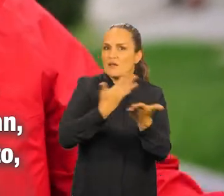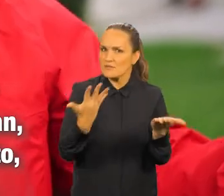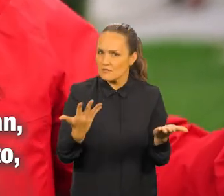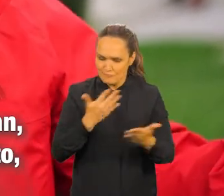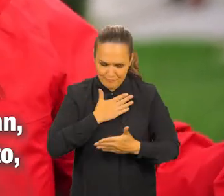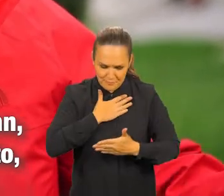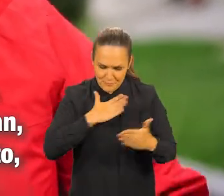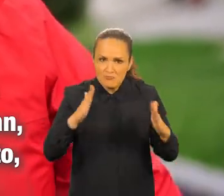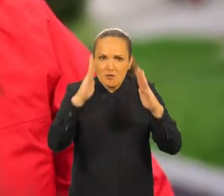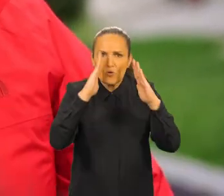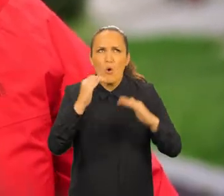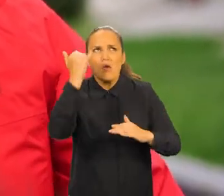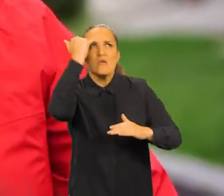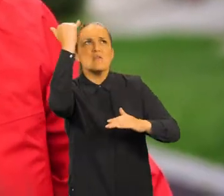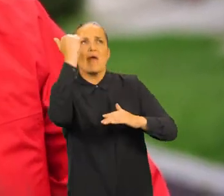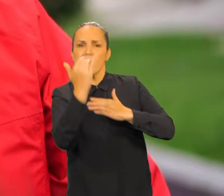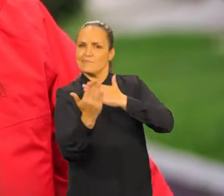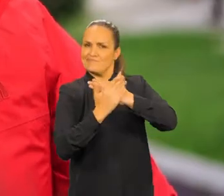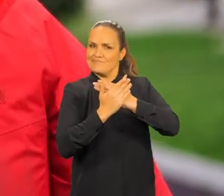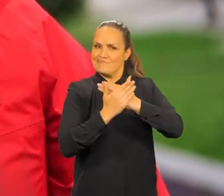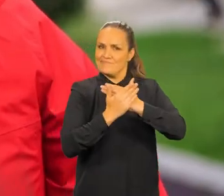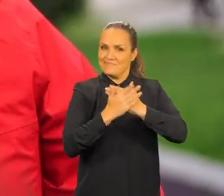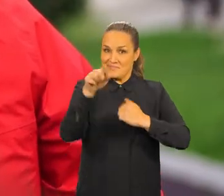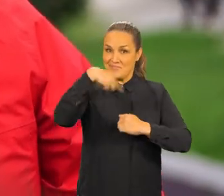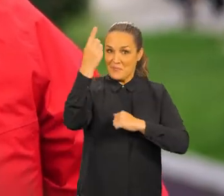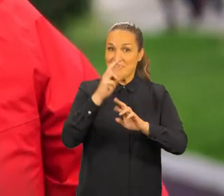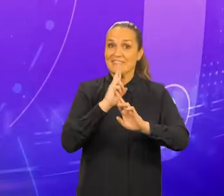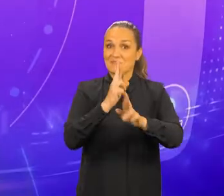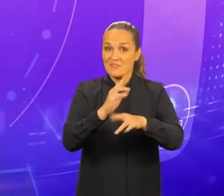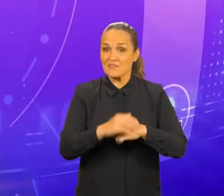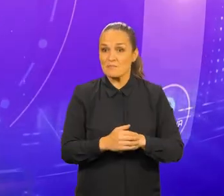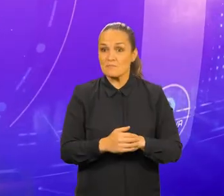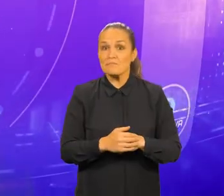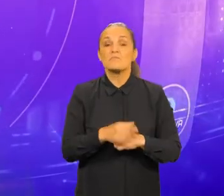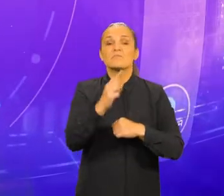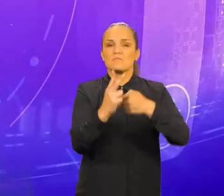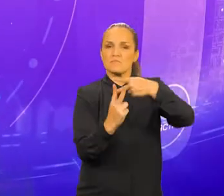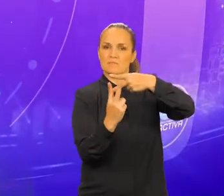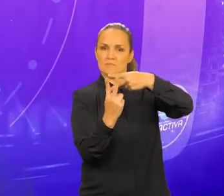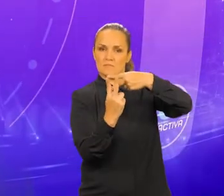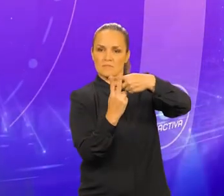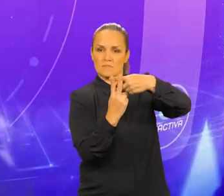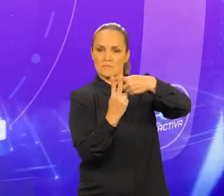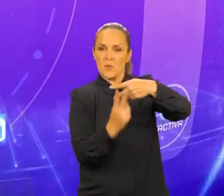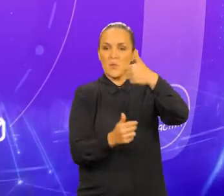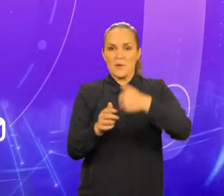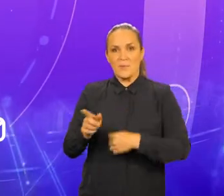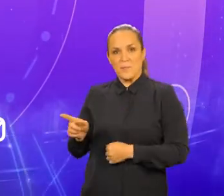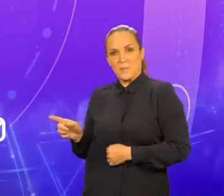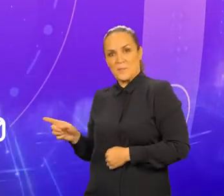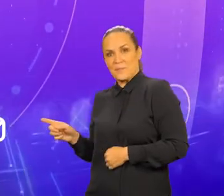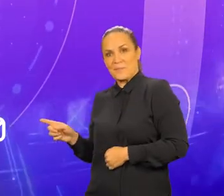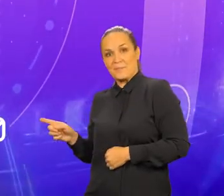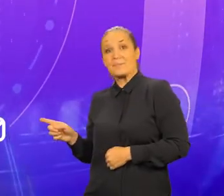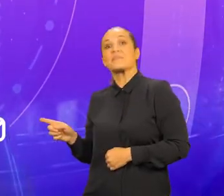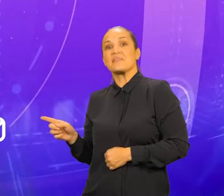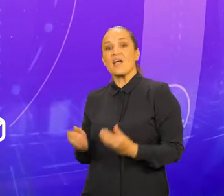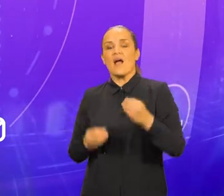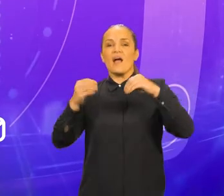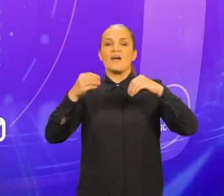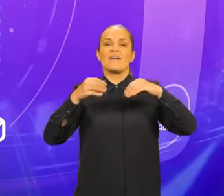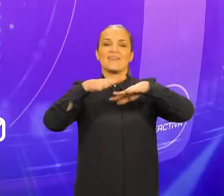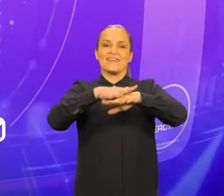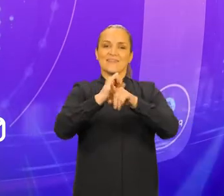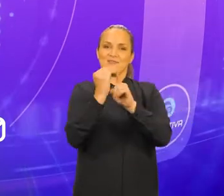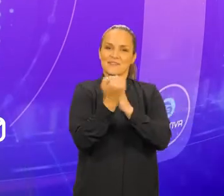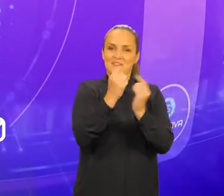sugerencias y, por supuesto, las ideas que tengan para nuestro próximo programa. También participen con el numeral MASTIC 4.0 a